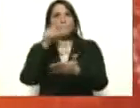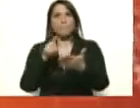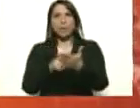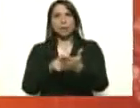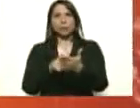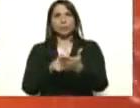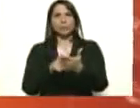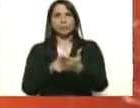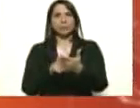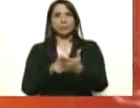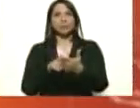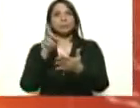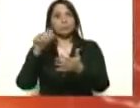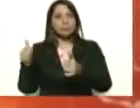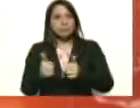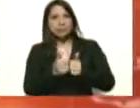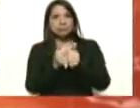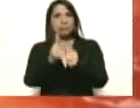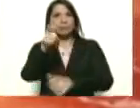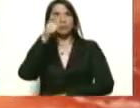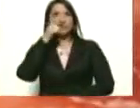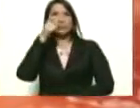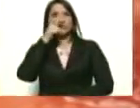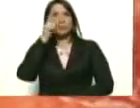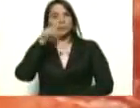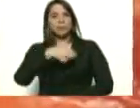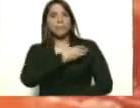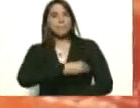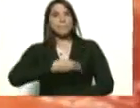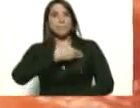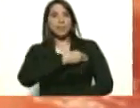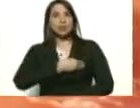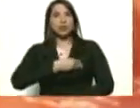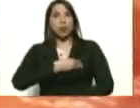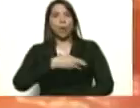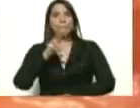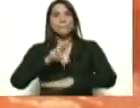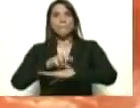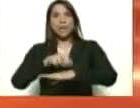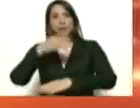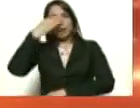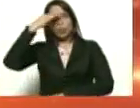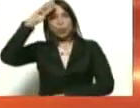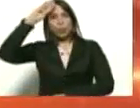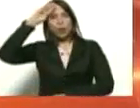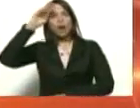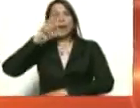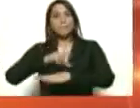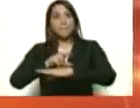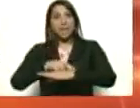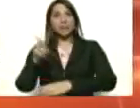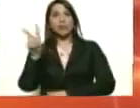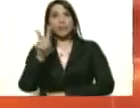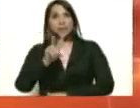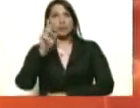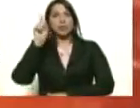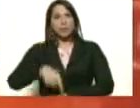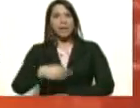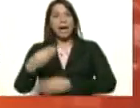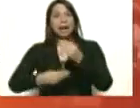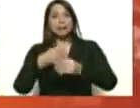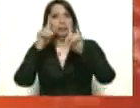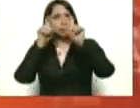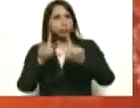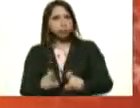y acompañado de la misión médica cubana, de los médicos venezolanos, quienes están haciendo además el diagnóstico